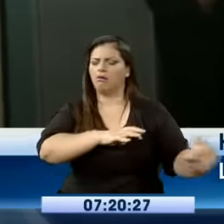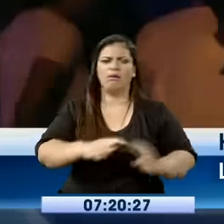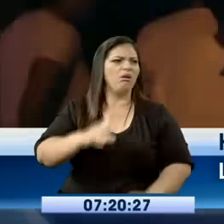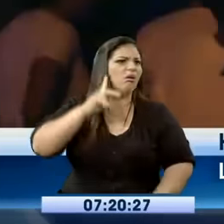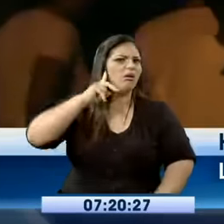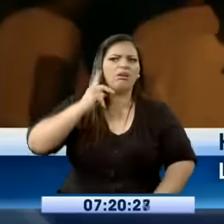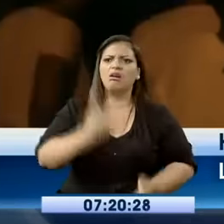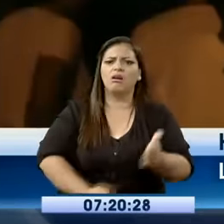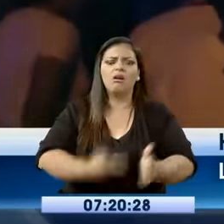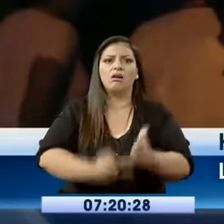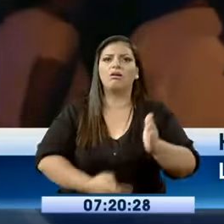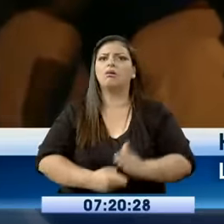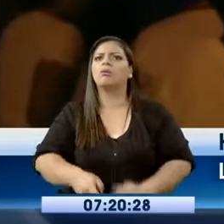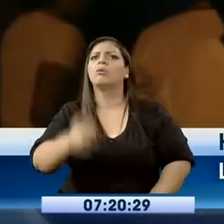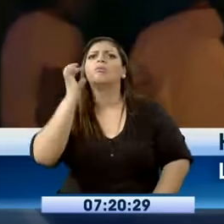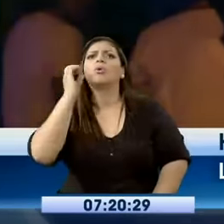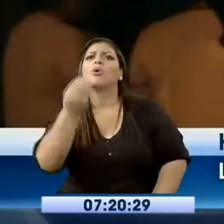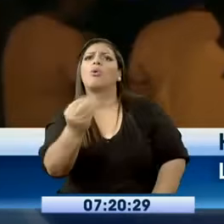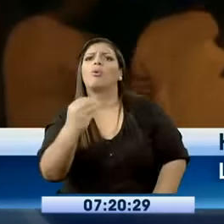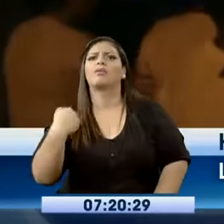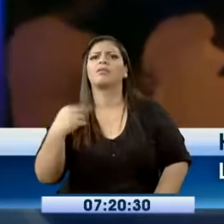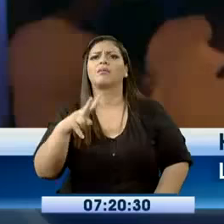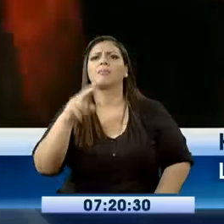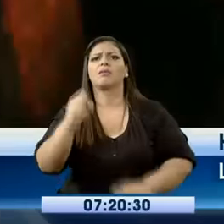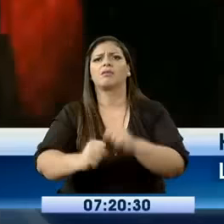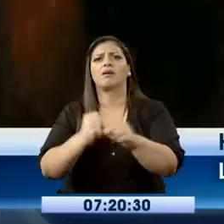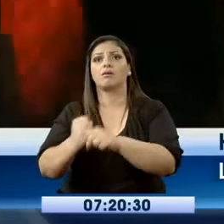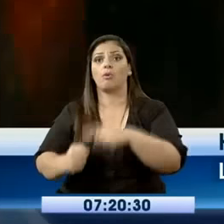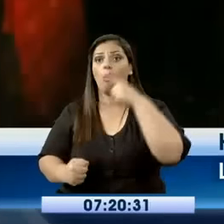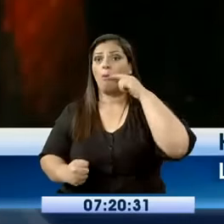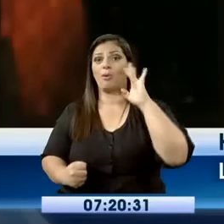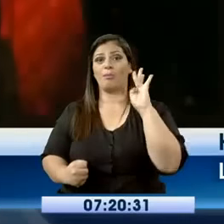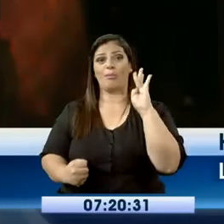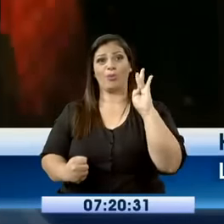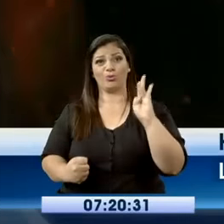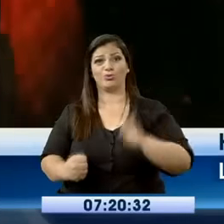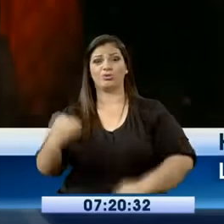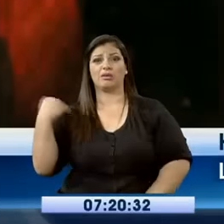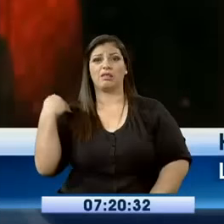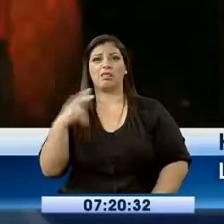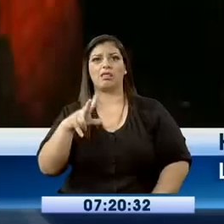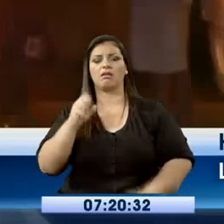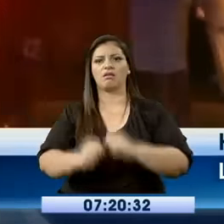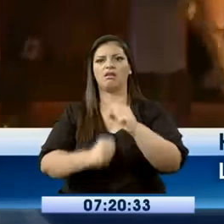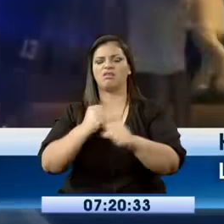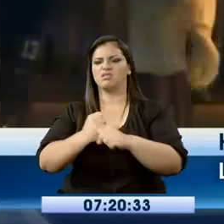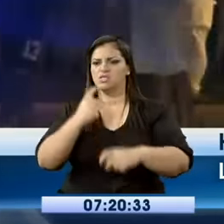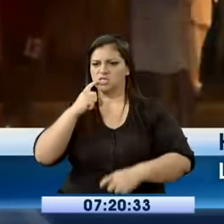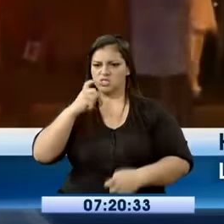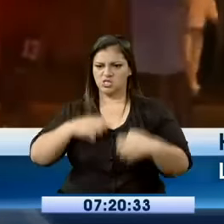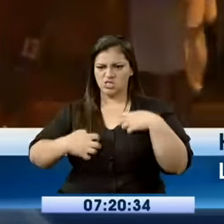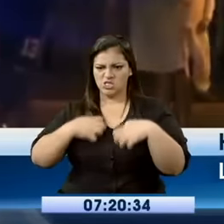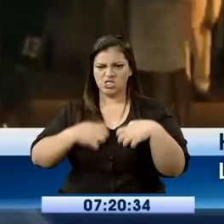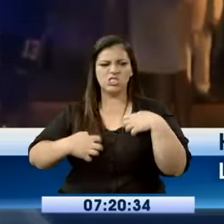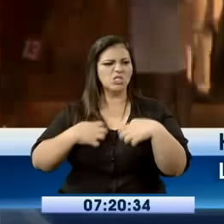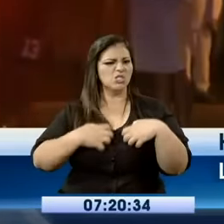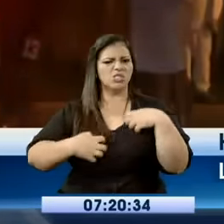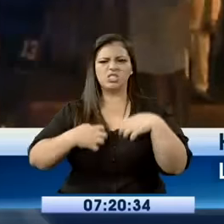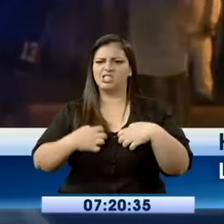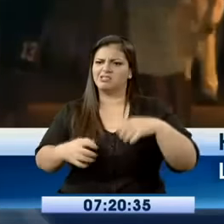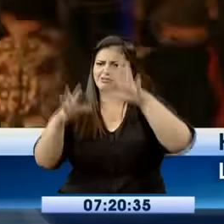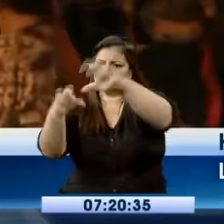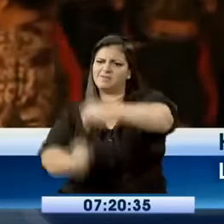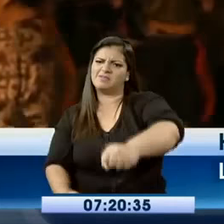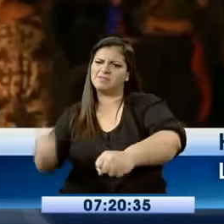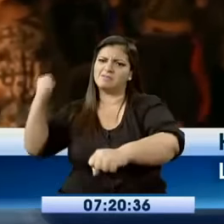20 años de edad por parte de su conviviente, quien cegado por los celos le asestó una puñalada en la mano derecha. El